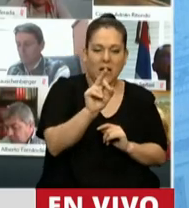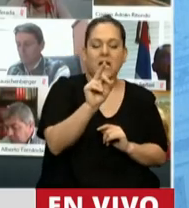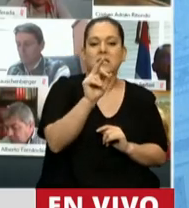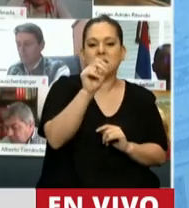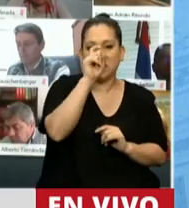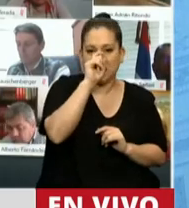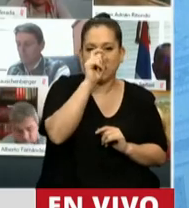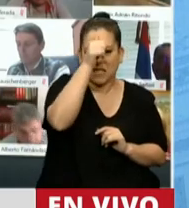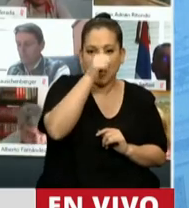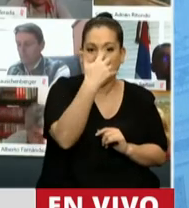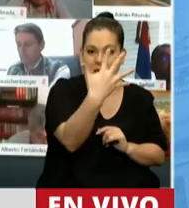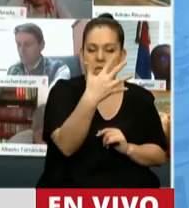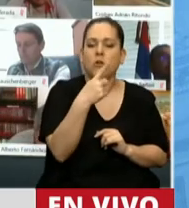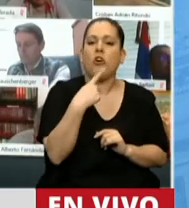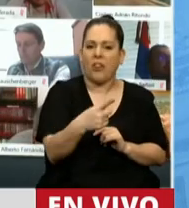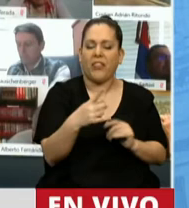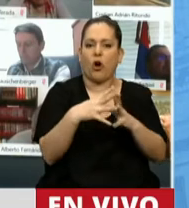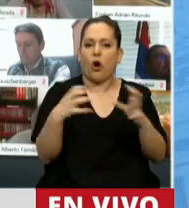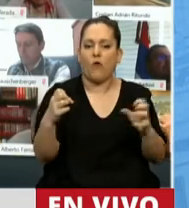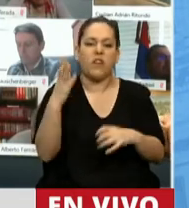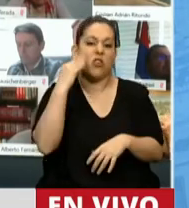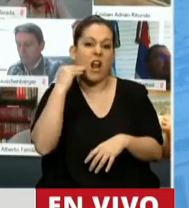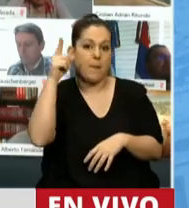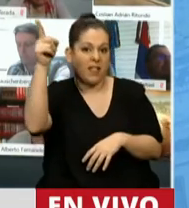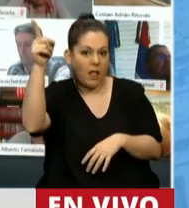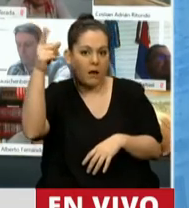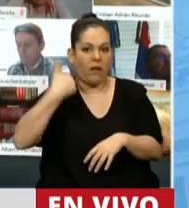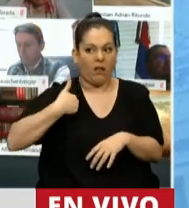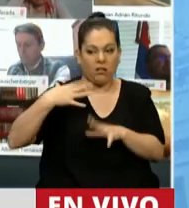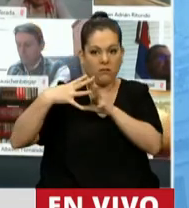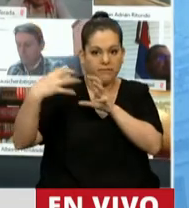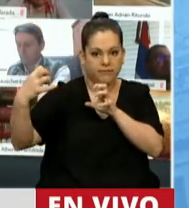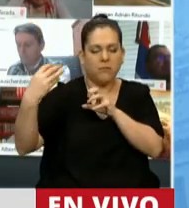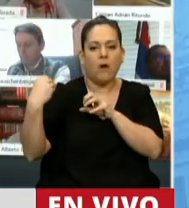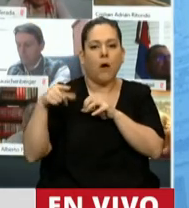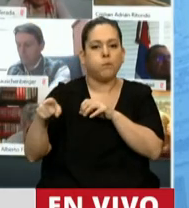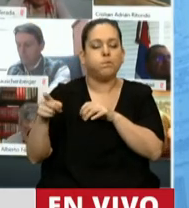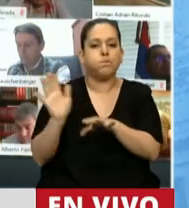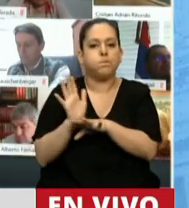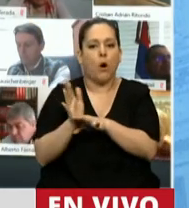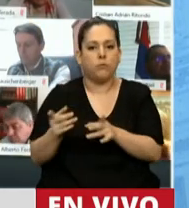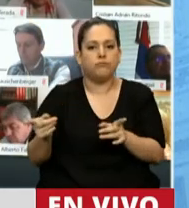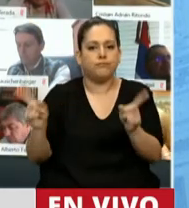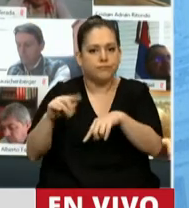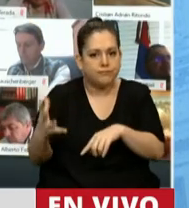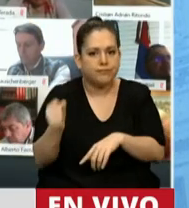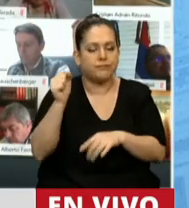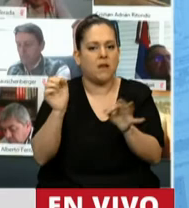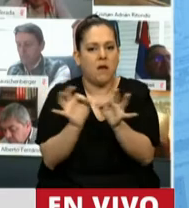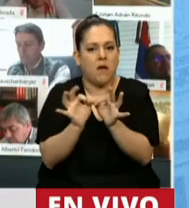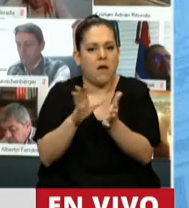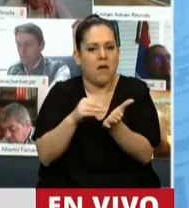que el conflicto con Gran Bretaña se trataba de una reintegración territorial y no de una